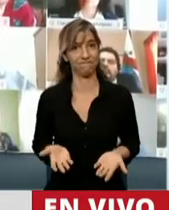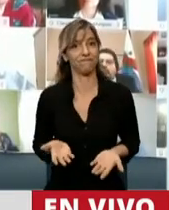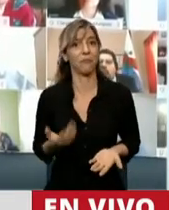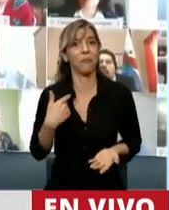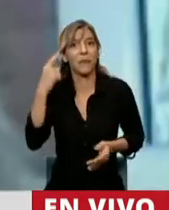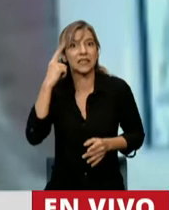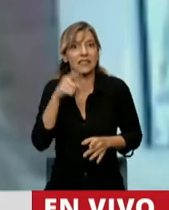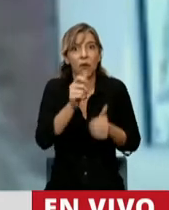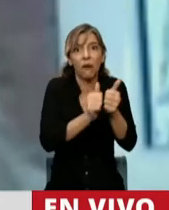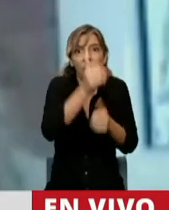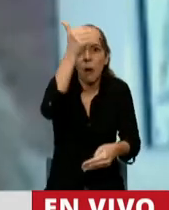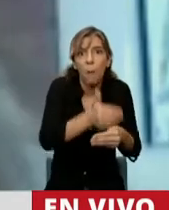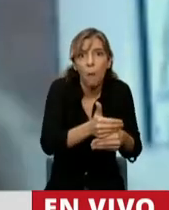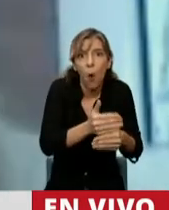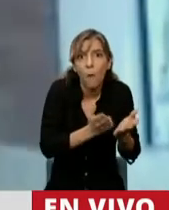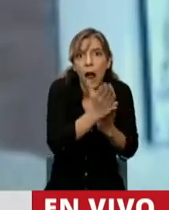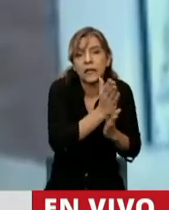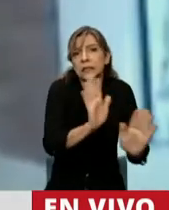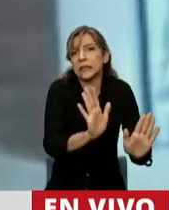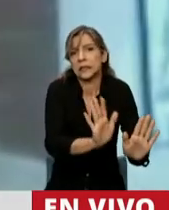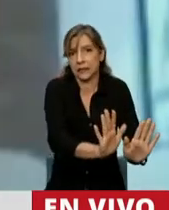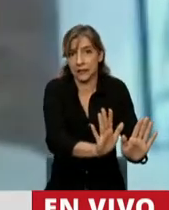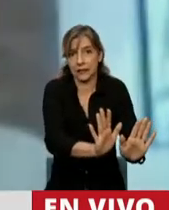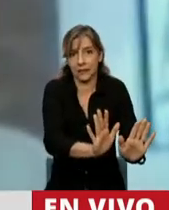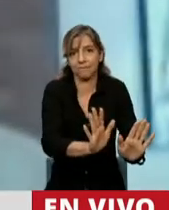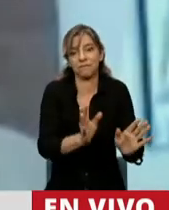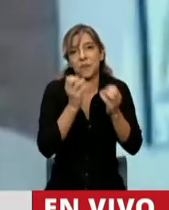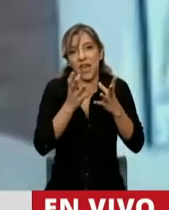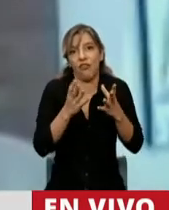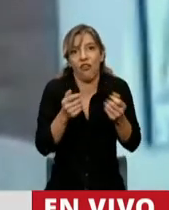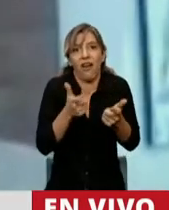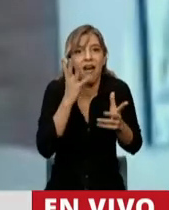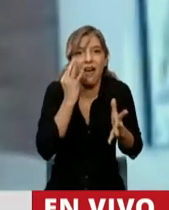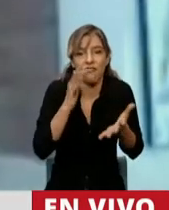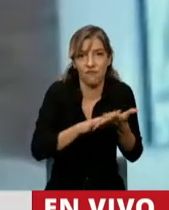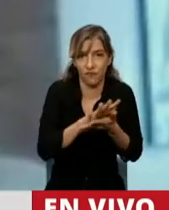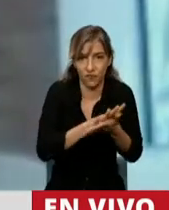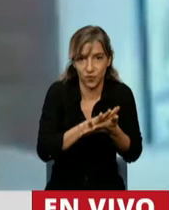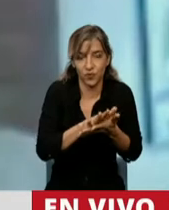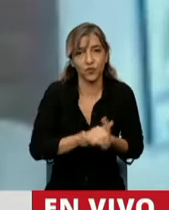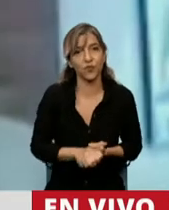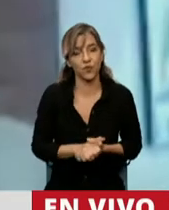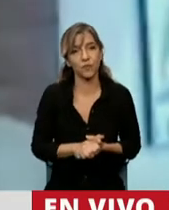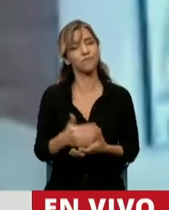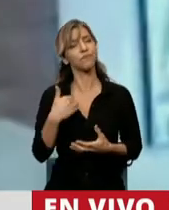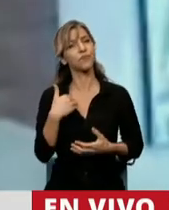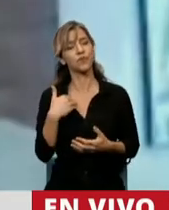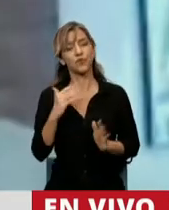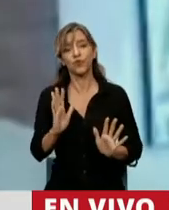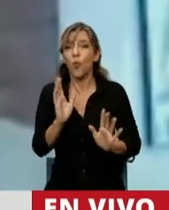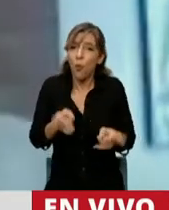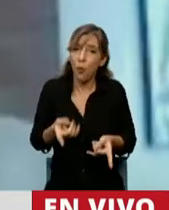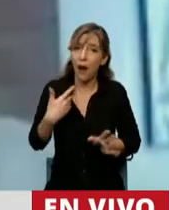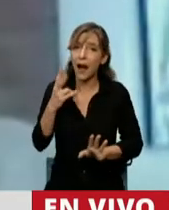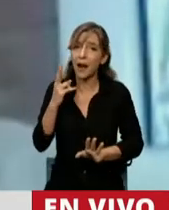cierre definitivo. Ahora bien, cuando hablo de economía paralizada, señor Presidente, no puedo dejar de mirar hacia mi provincia, Río